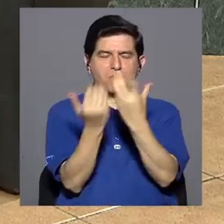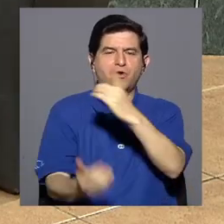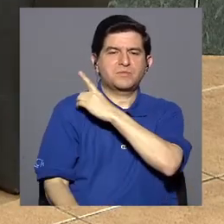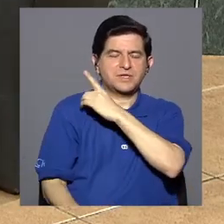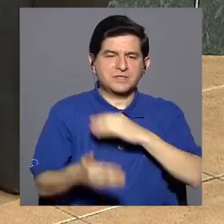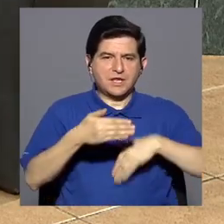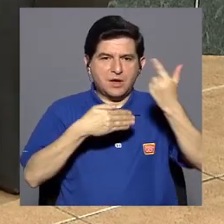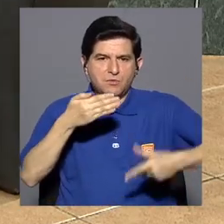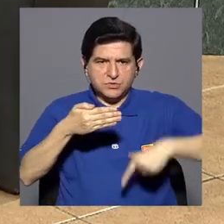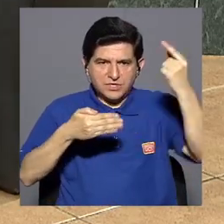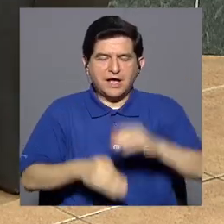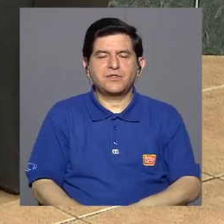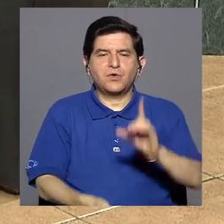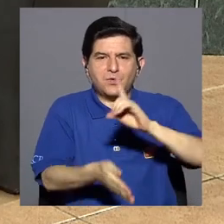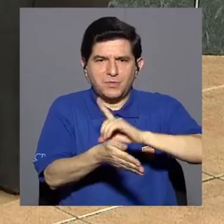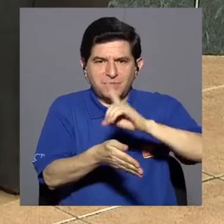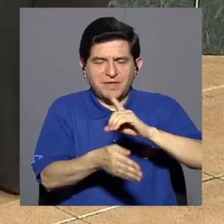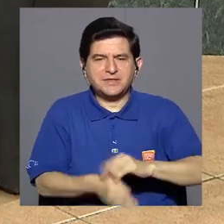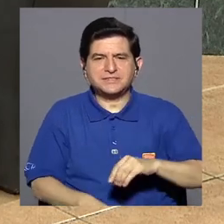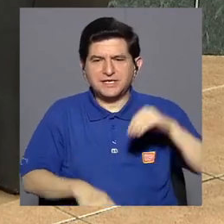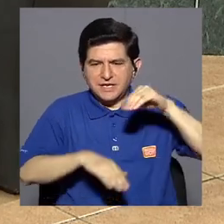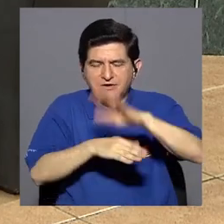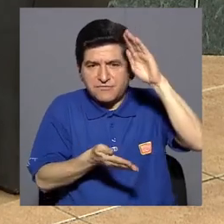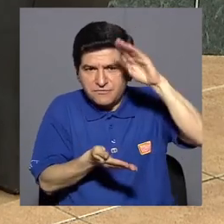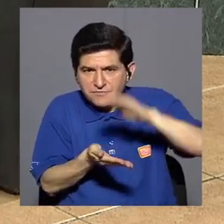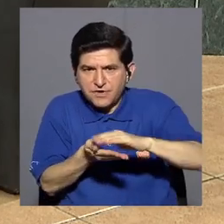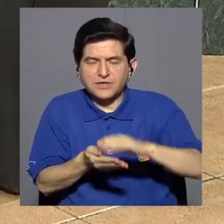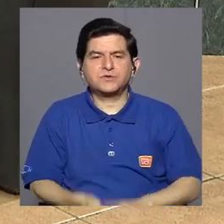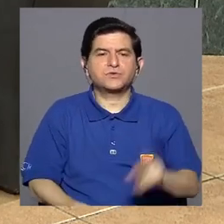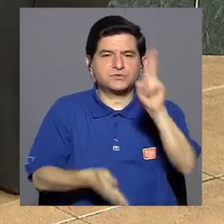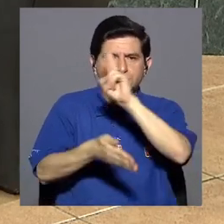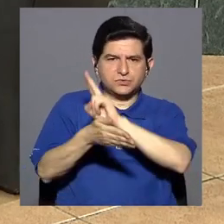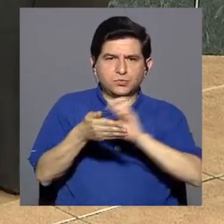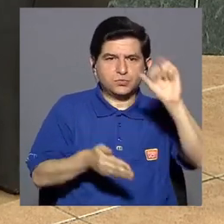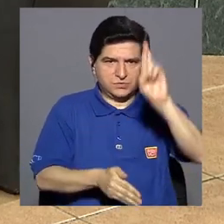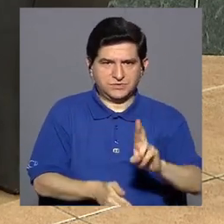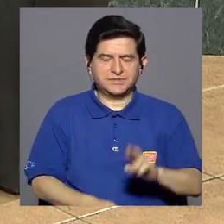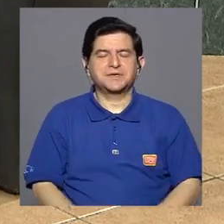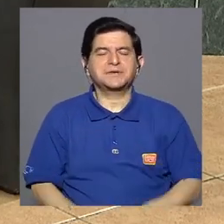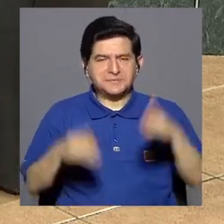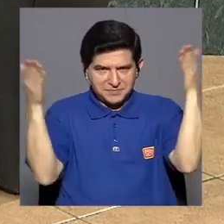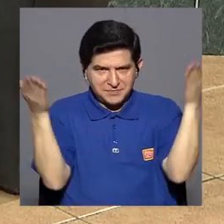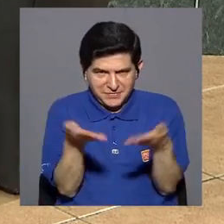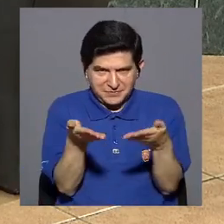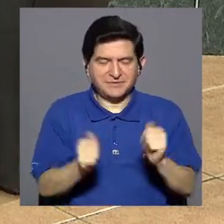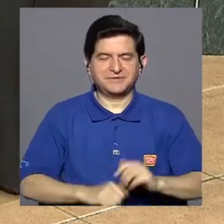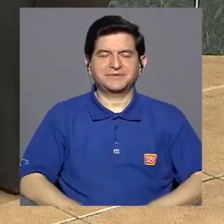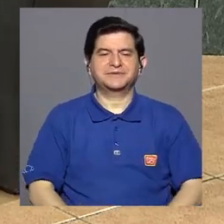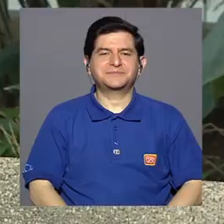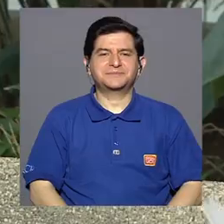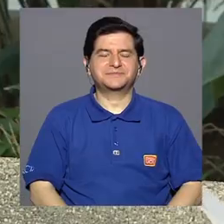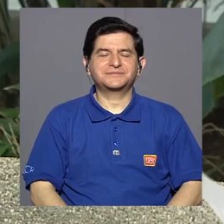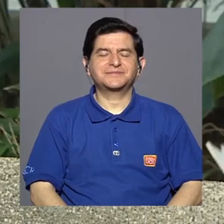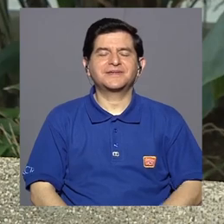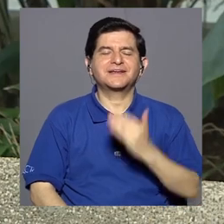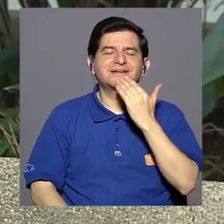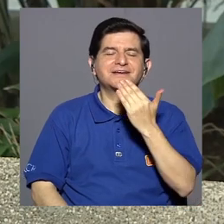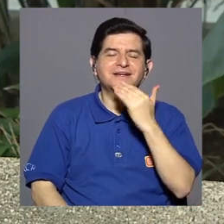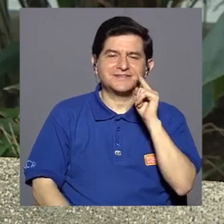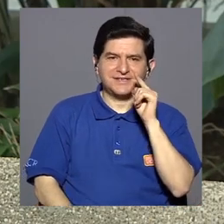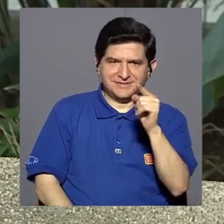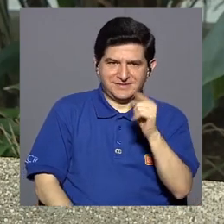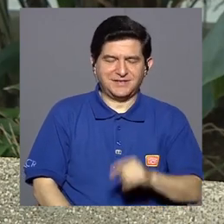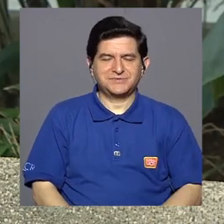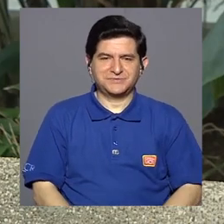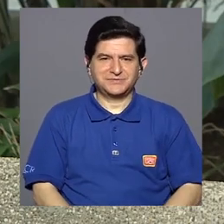Director de Posgrado de Medicina Paliativa en la Universidad de Costa Rica. Bienvenida, doctora. Hola, muchas